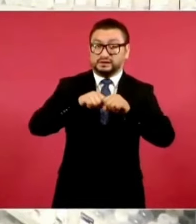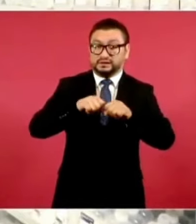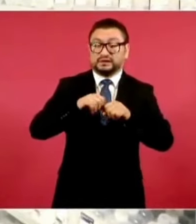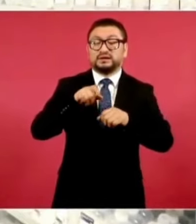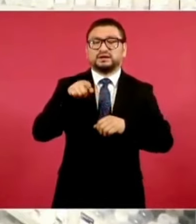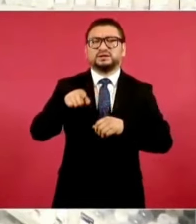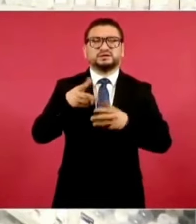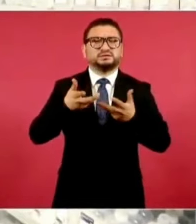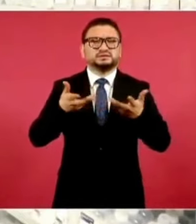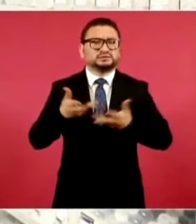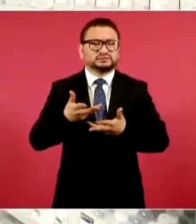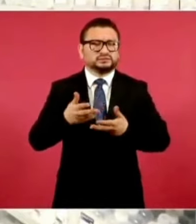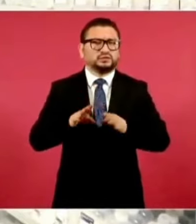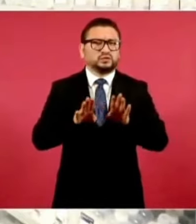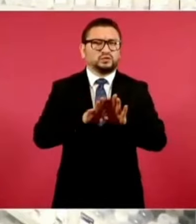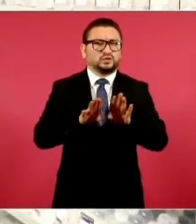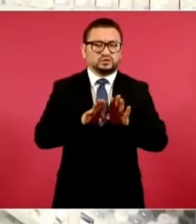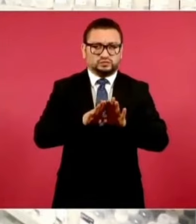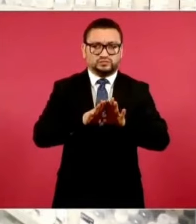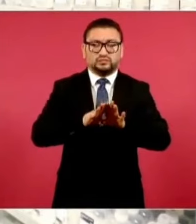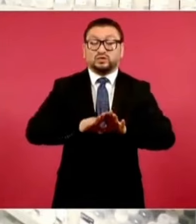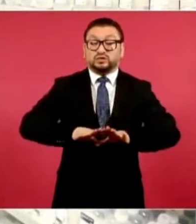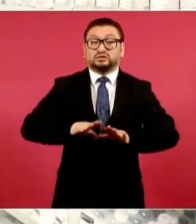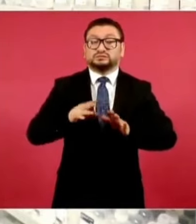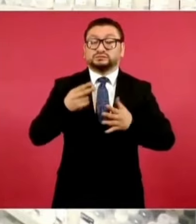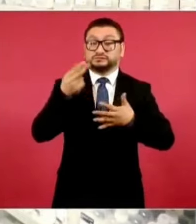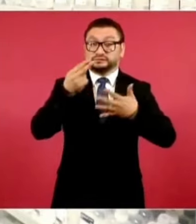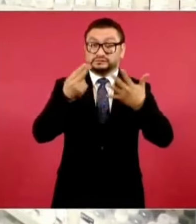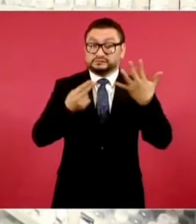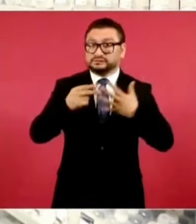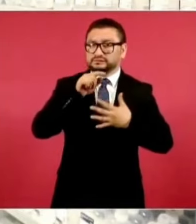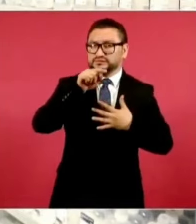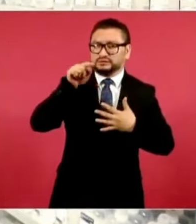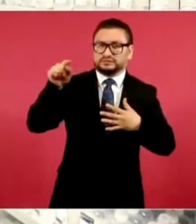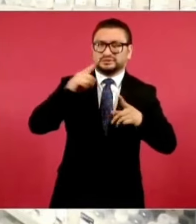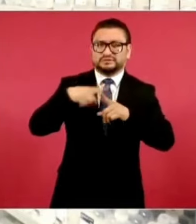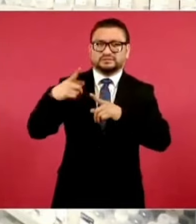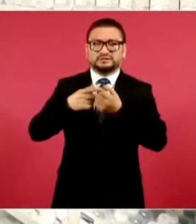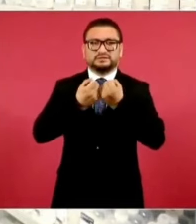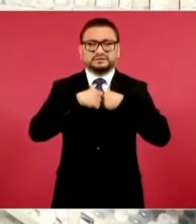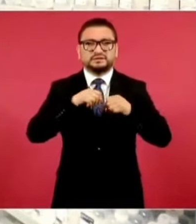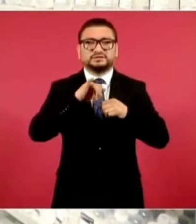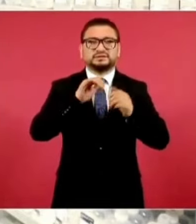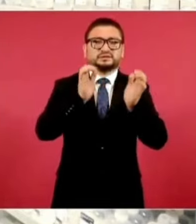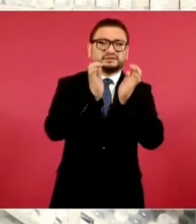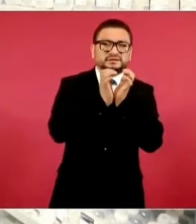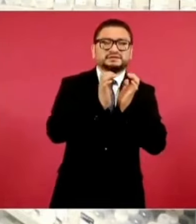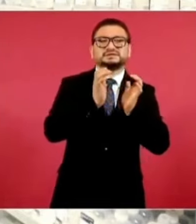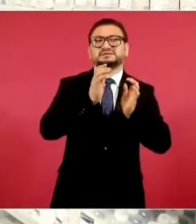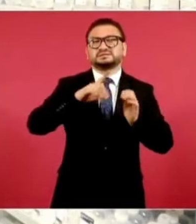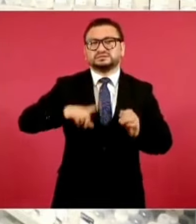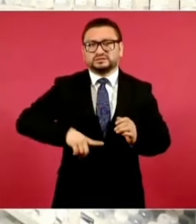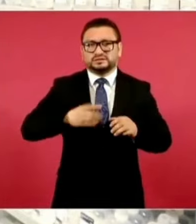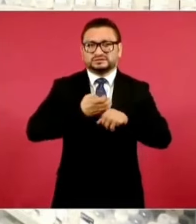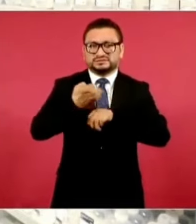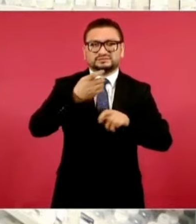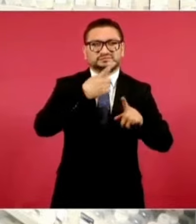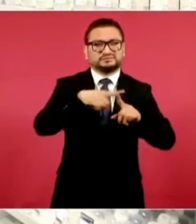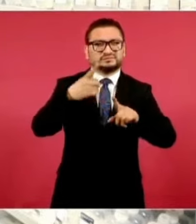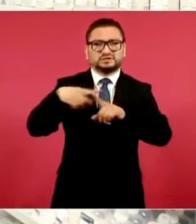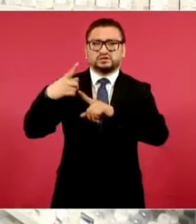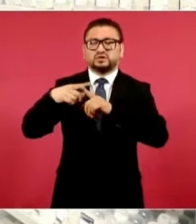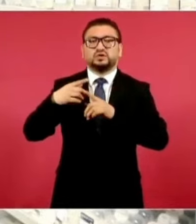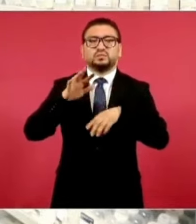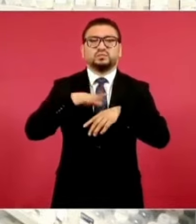decir, que juntaban las necesidades de varias instituciones, del IMSS, del Issste, de los gobiernos, de los estados que